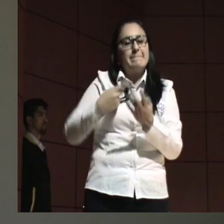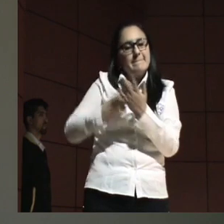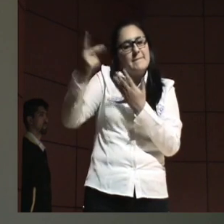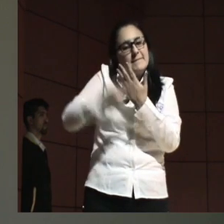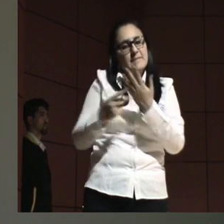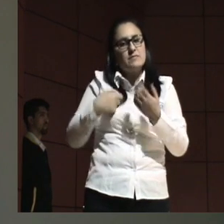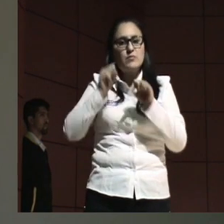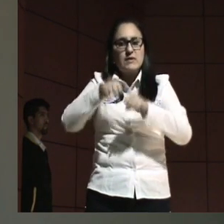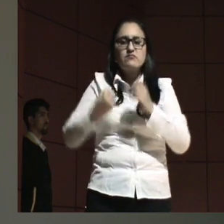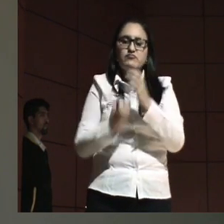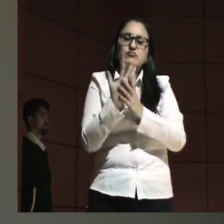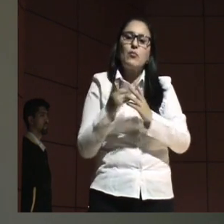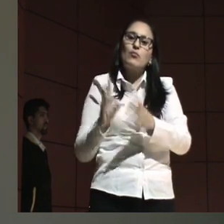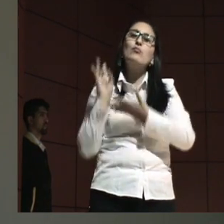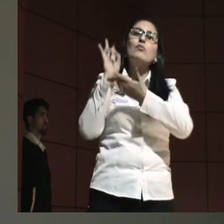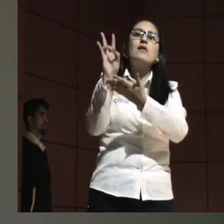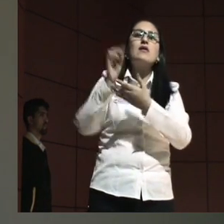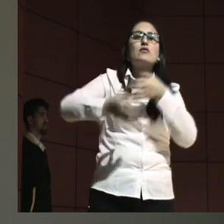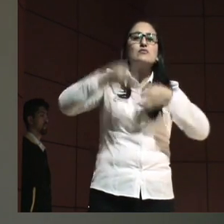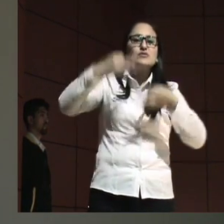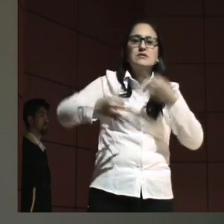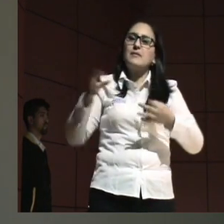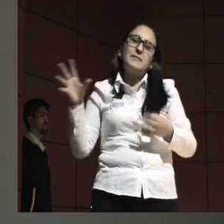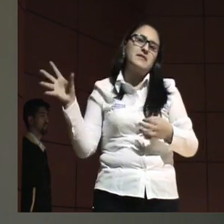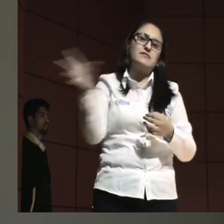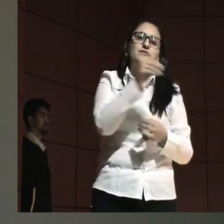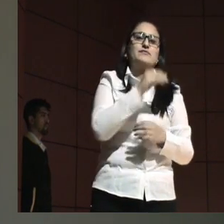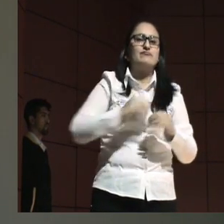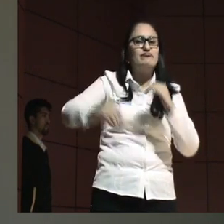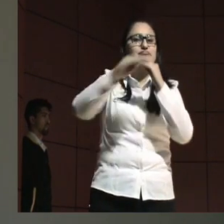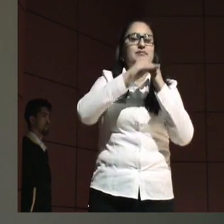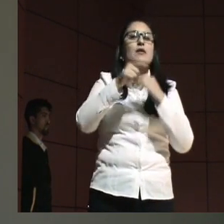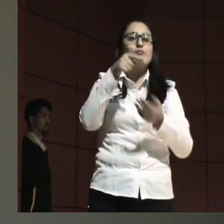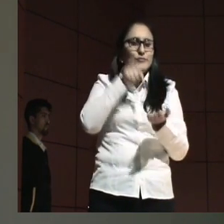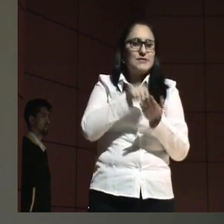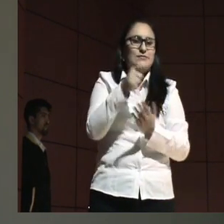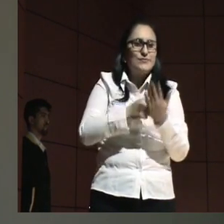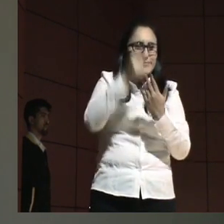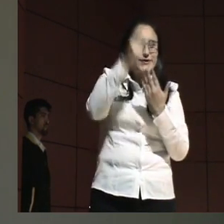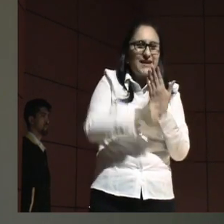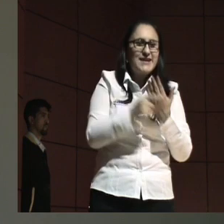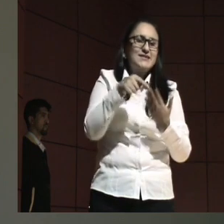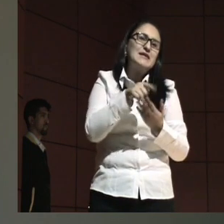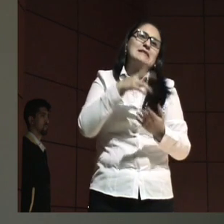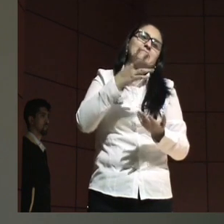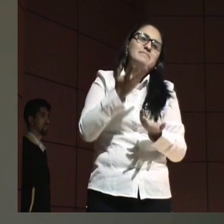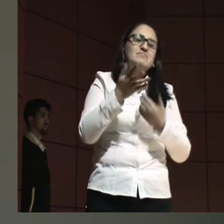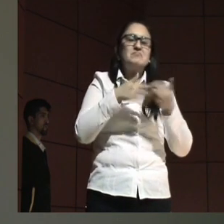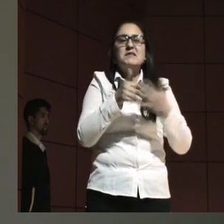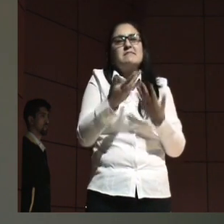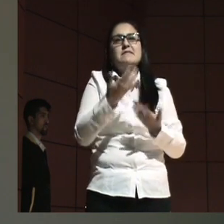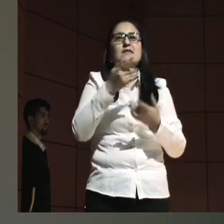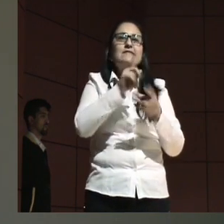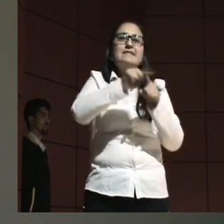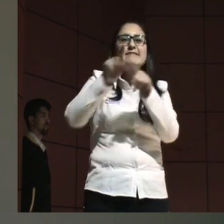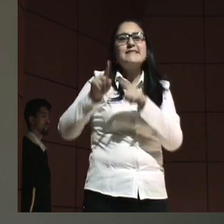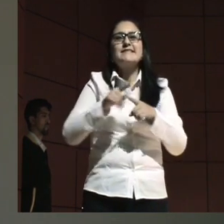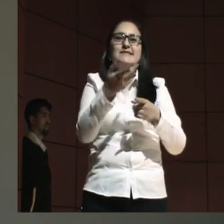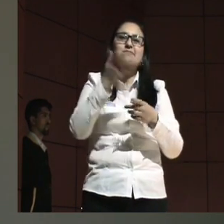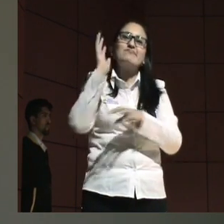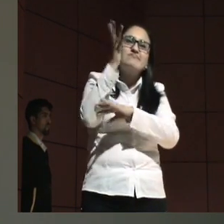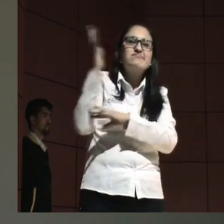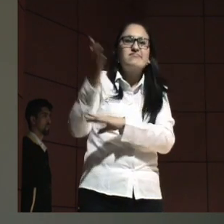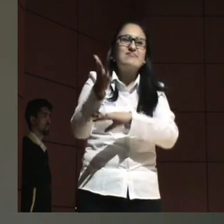crear un modelo de justicia para todos. Por eso el proyecto, y pese a que creo que todas las